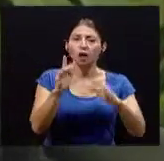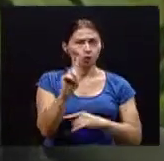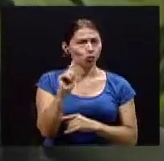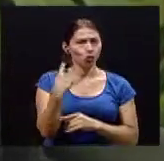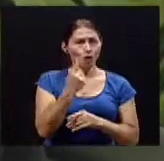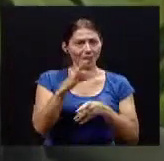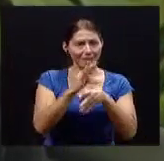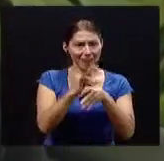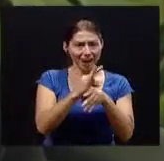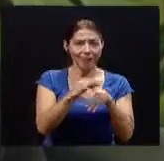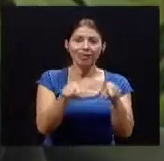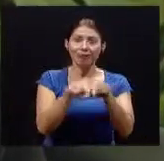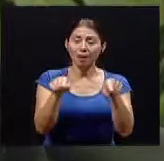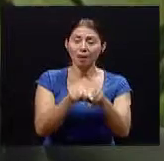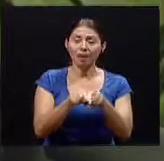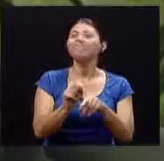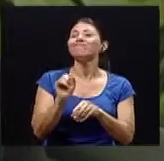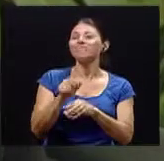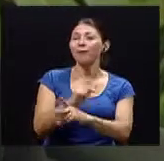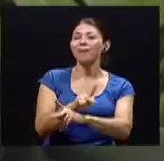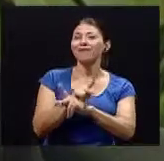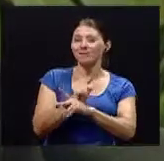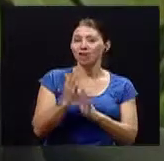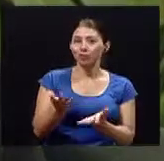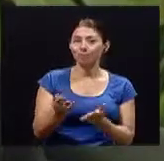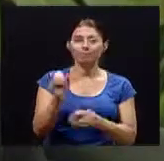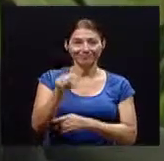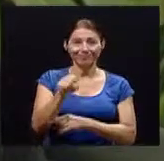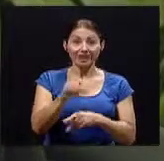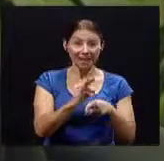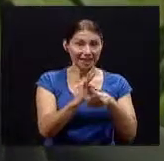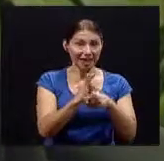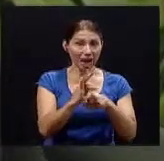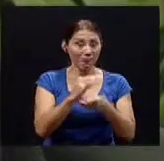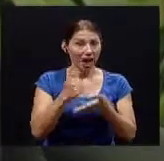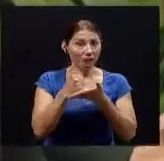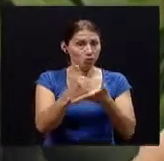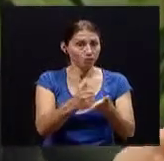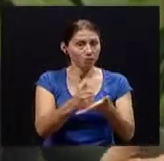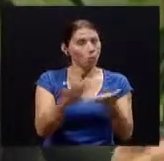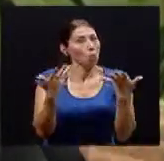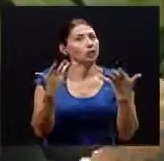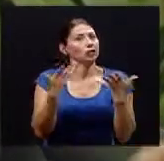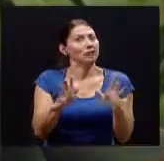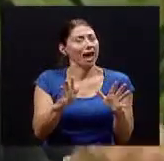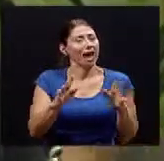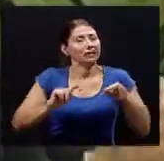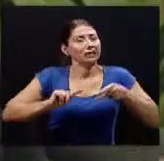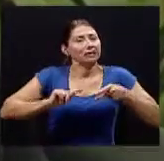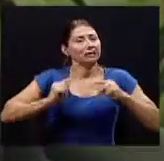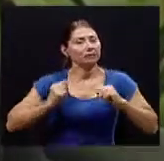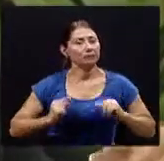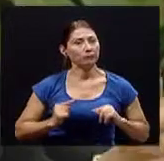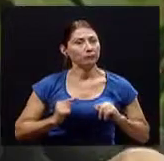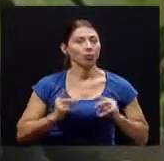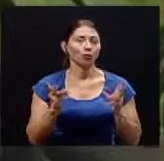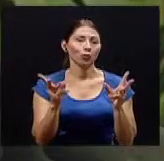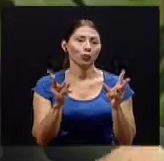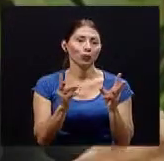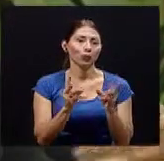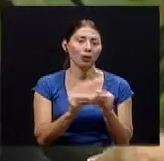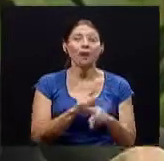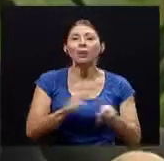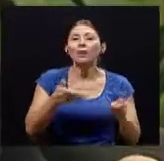contracturas pero sería mejor prevenir que curar como siempre se dice en la medicina y en todas es más barato más